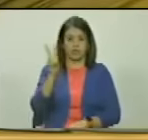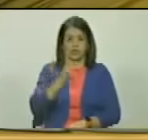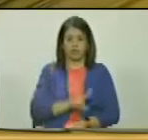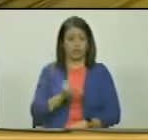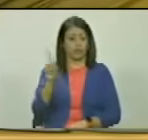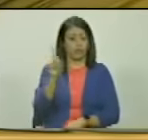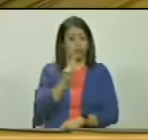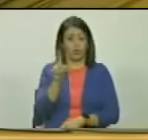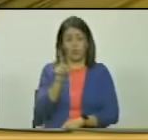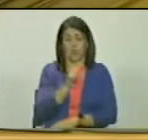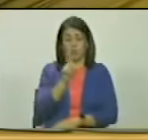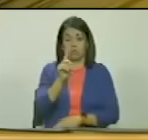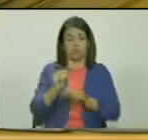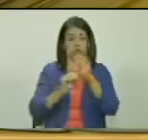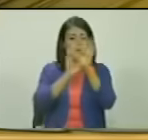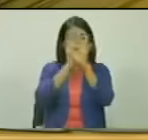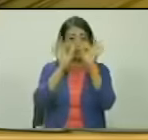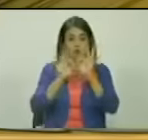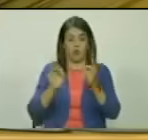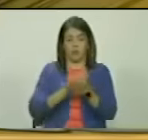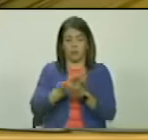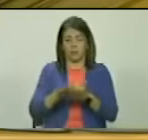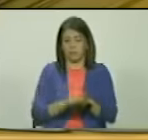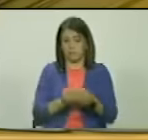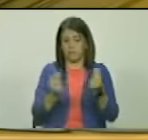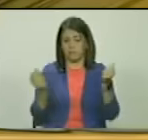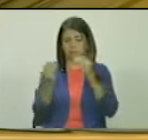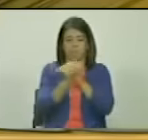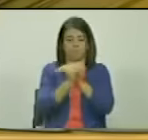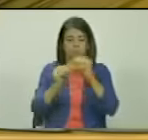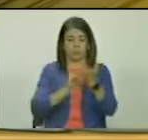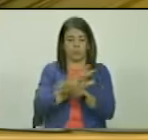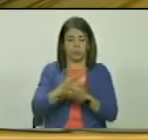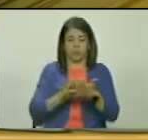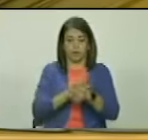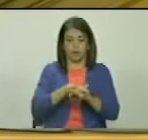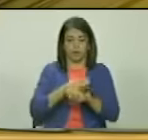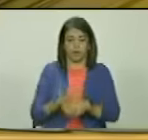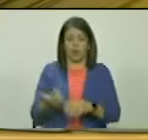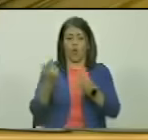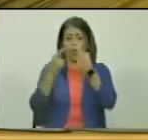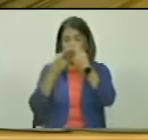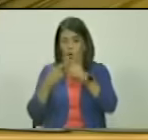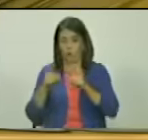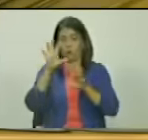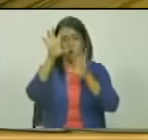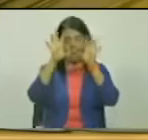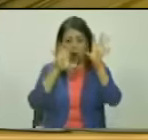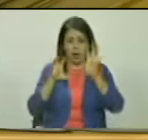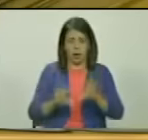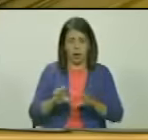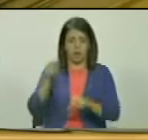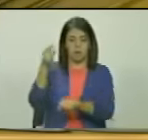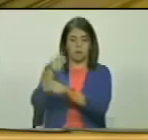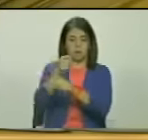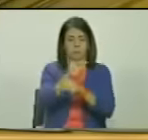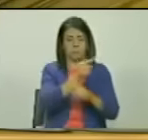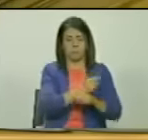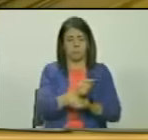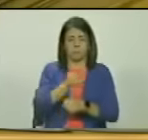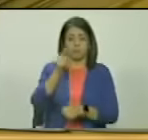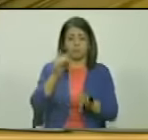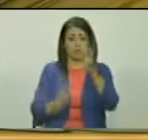venezuela no se someterá a mecanismos de resolución de controversias por parte de terceros incluyendo arbitrajes y la